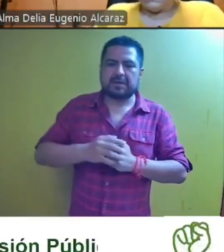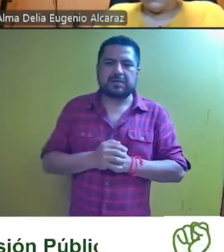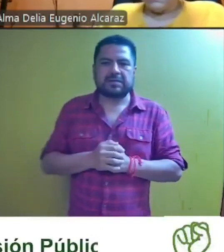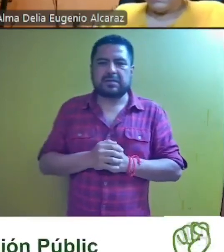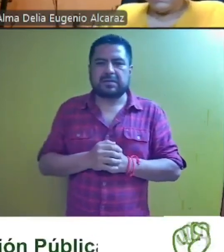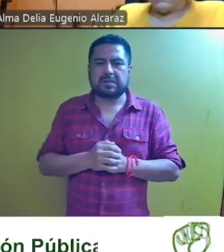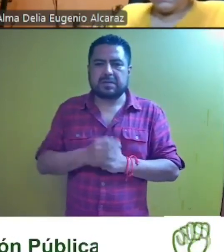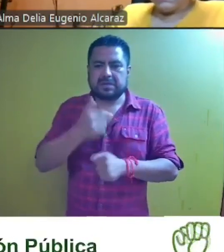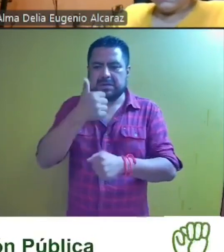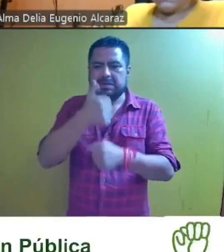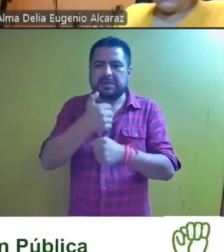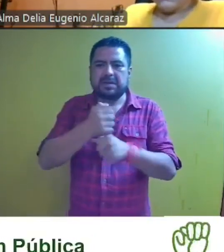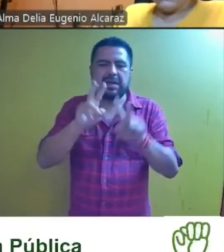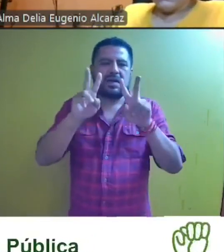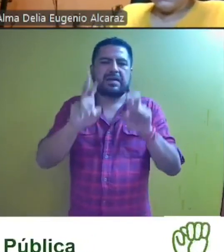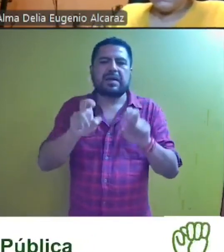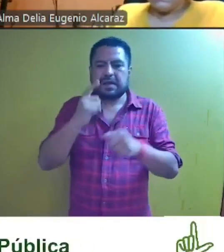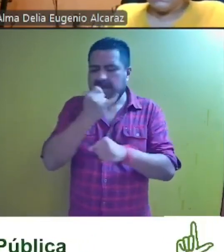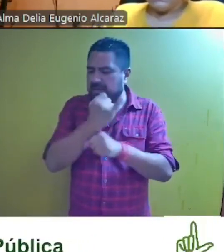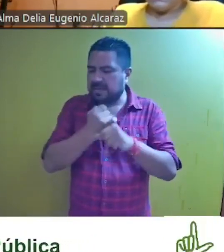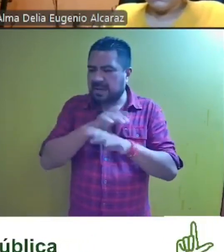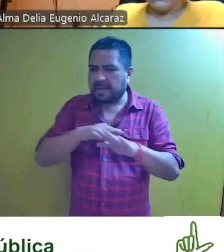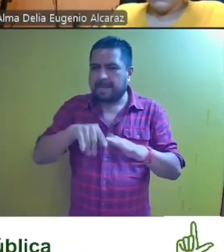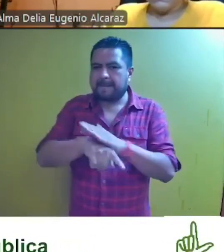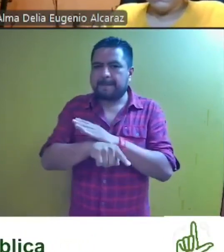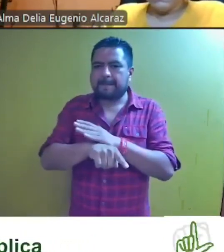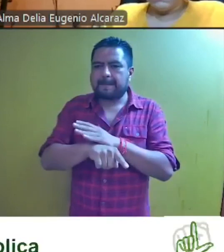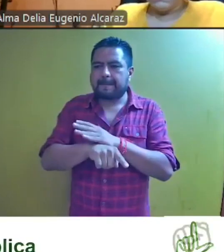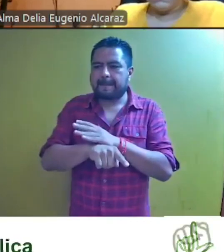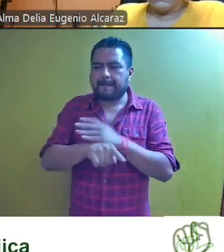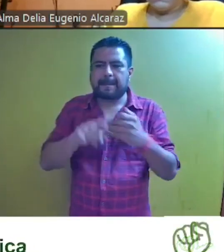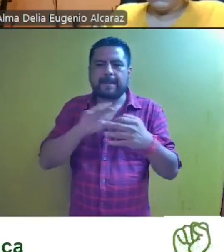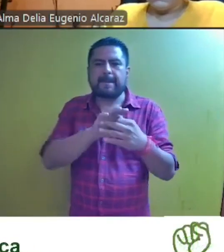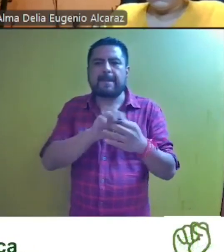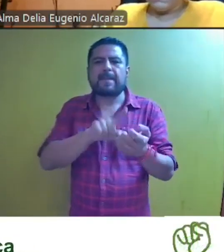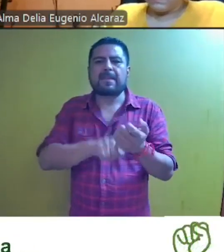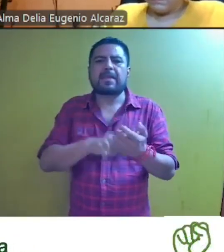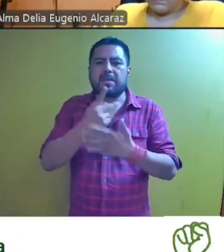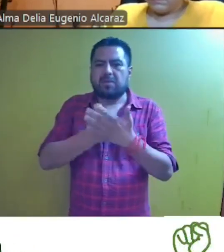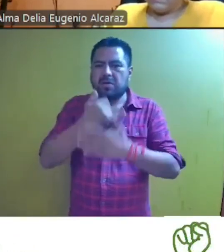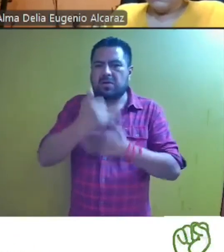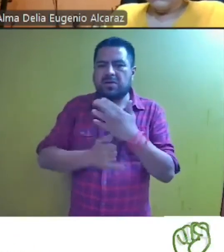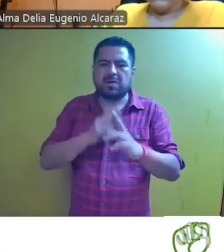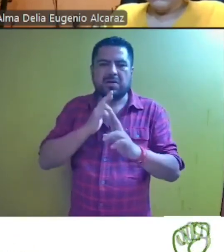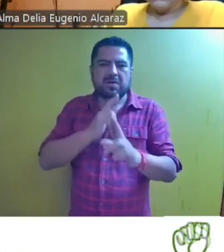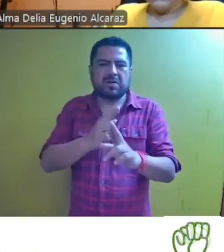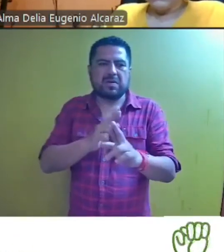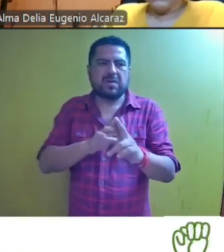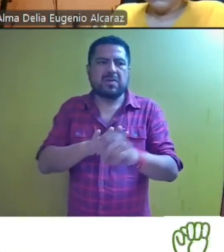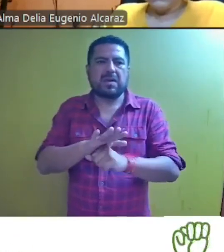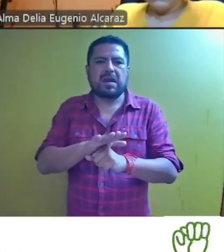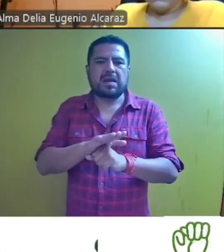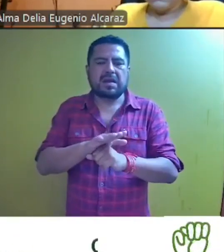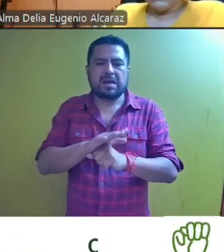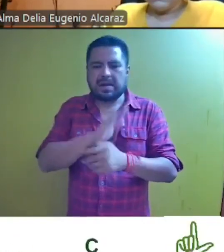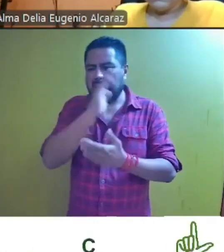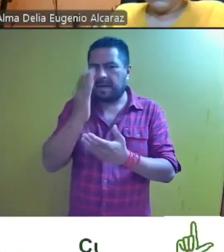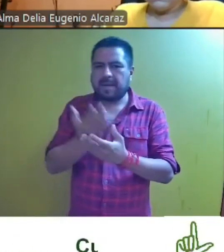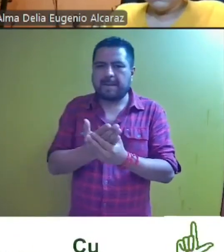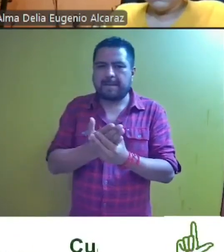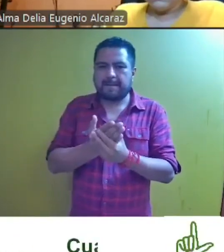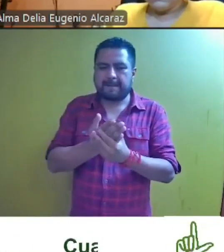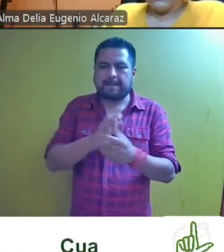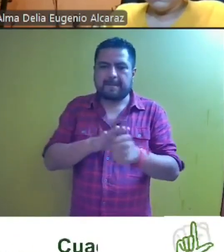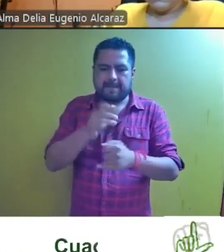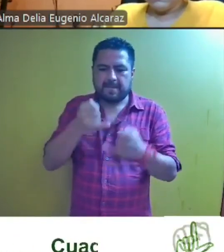el sexto asunto listado para analizar y resolver corresponde a un proyecto de resolución relativo al expediente del